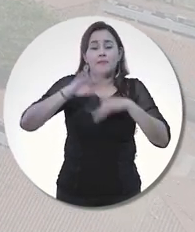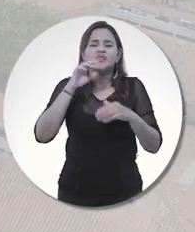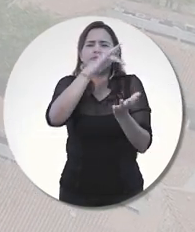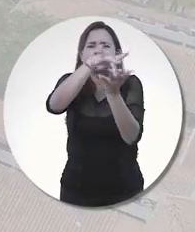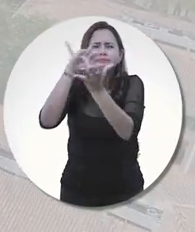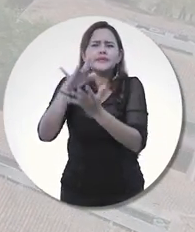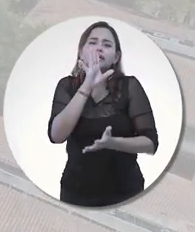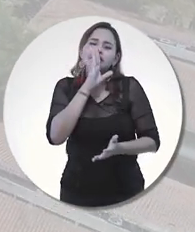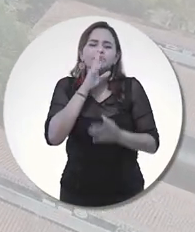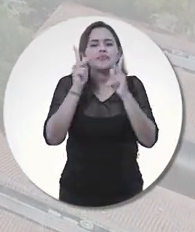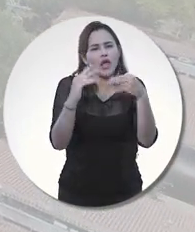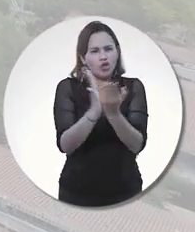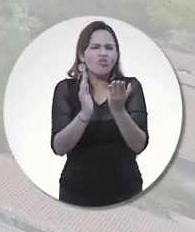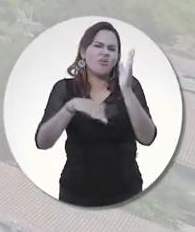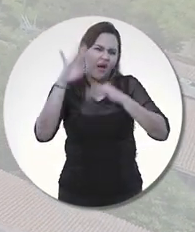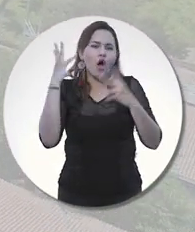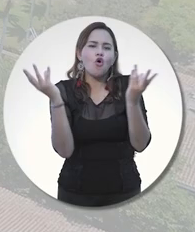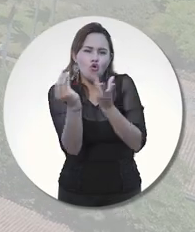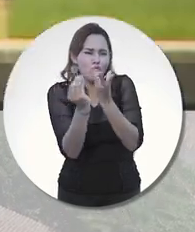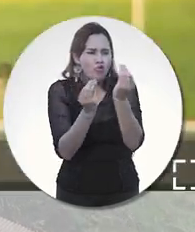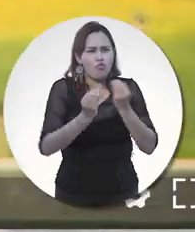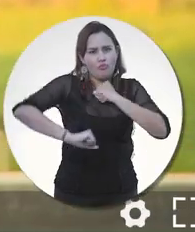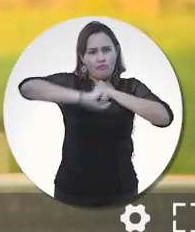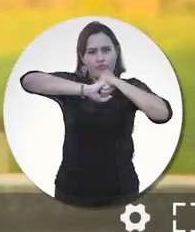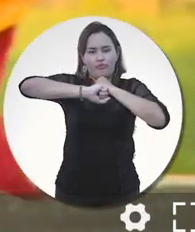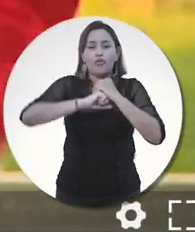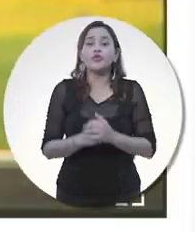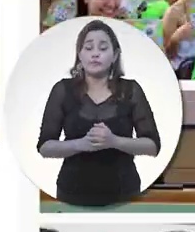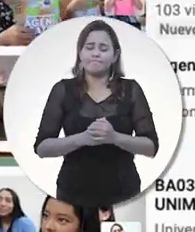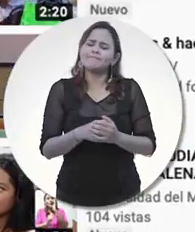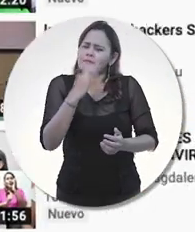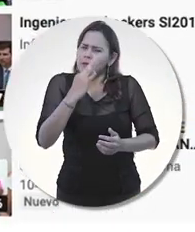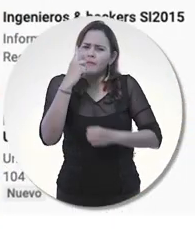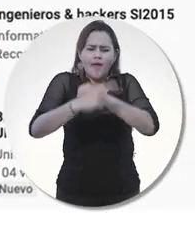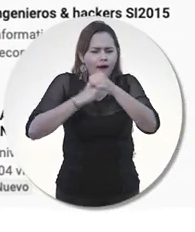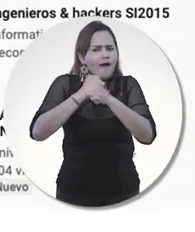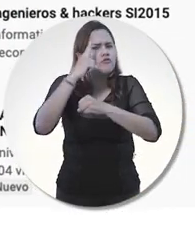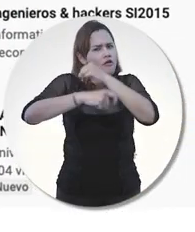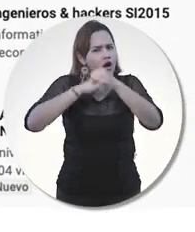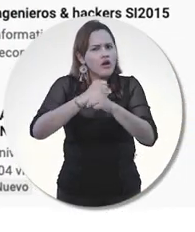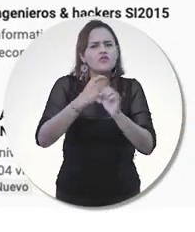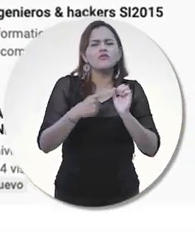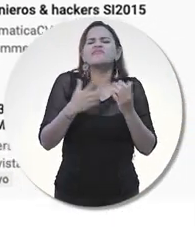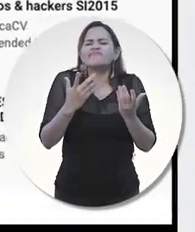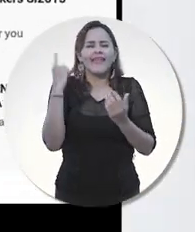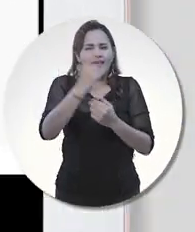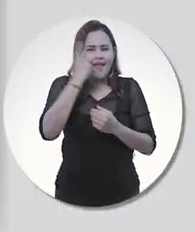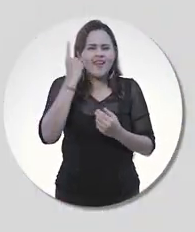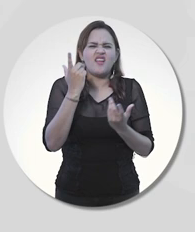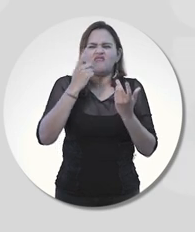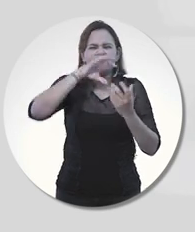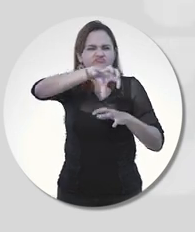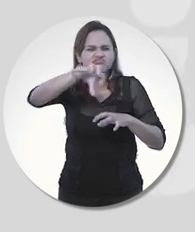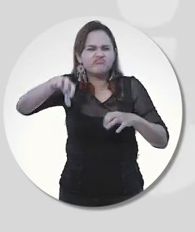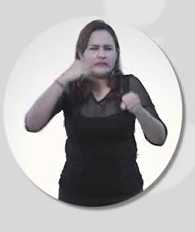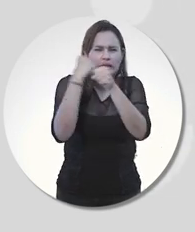universitaria y sus grupos de interés. Además, anualmente se realiza la rendición de cuentas de las distintas dependencias,